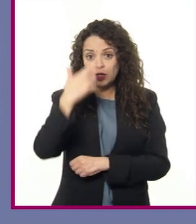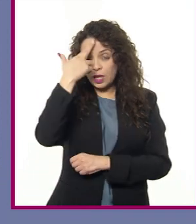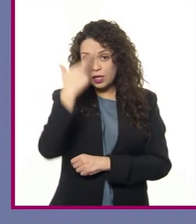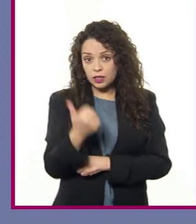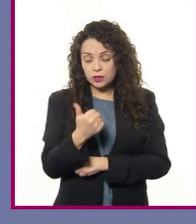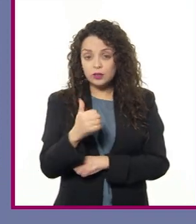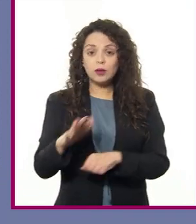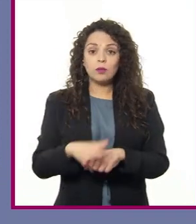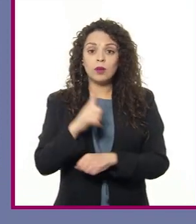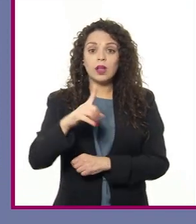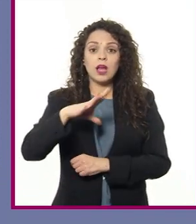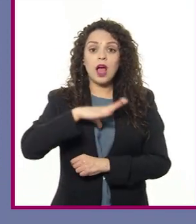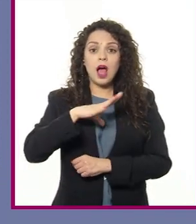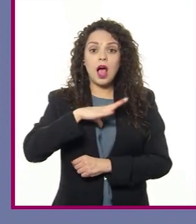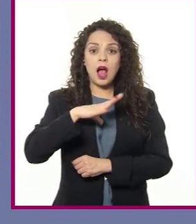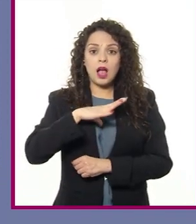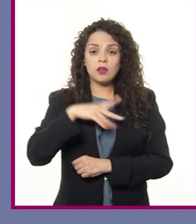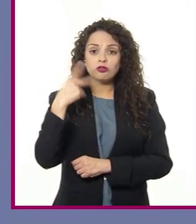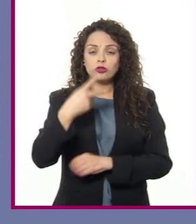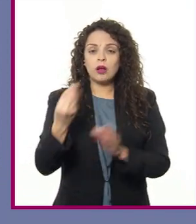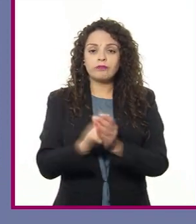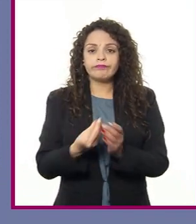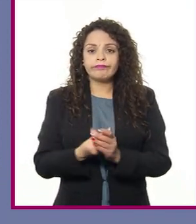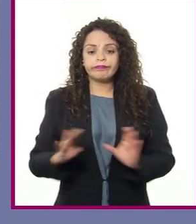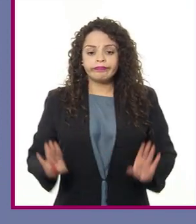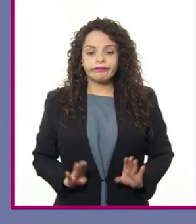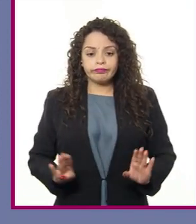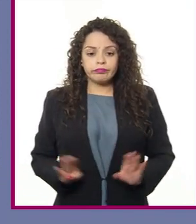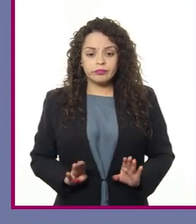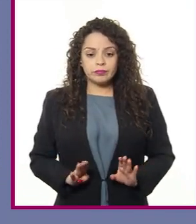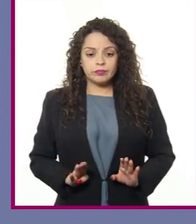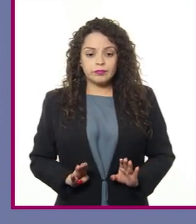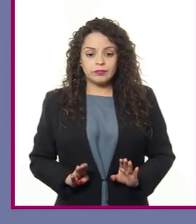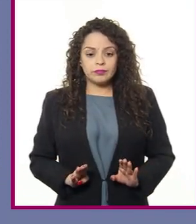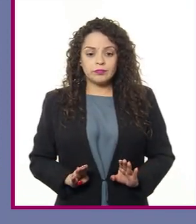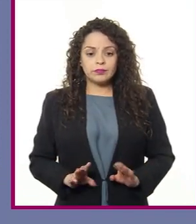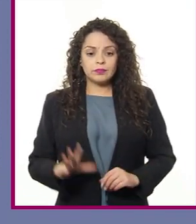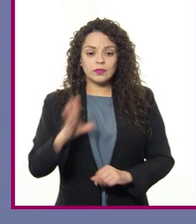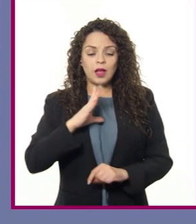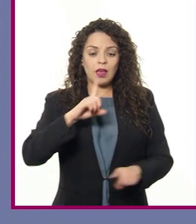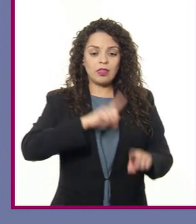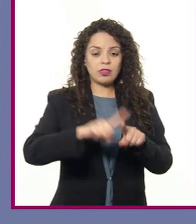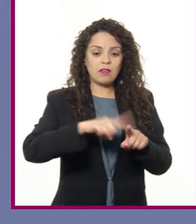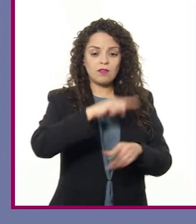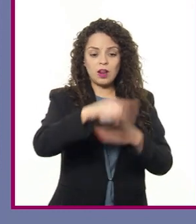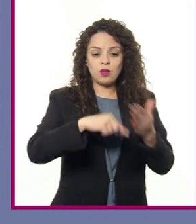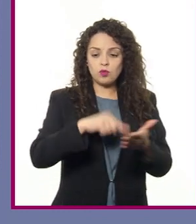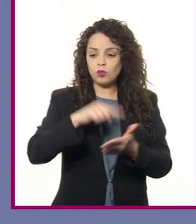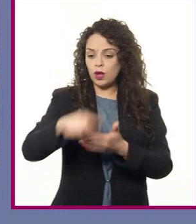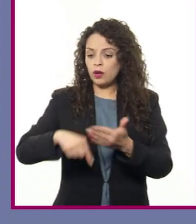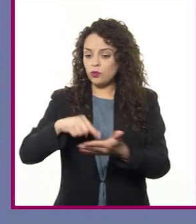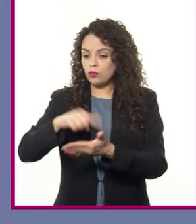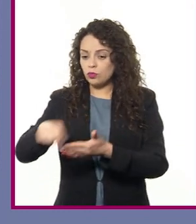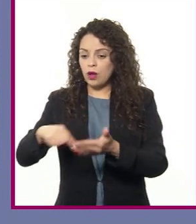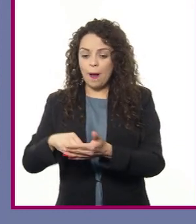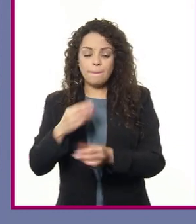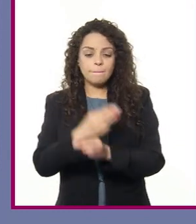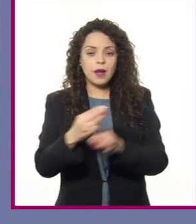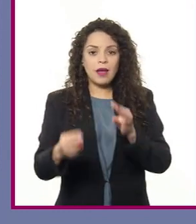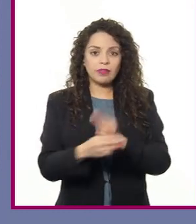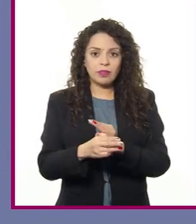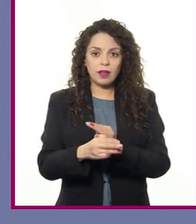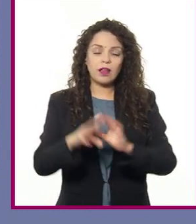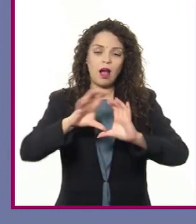la existencia de particulares recursos que hay en distintos lugares del planeta.